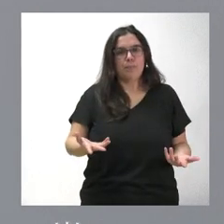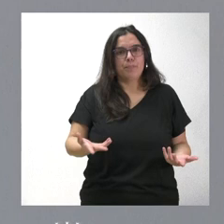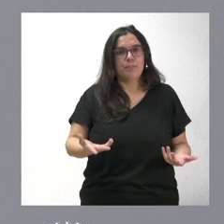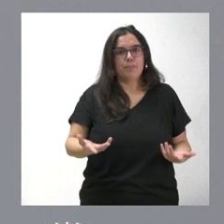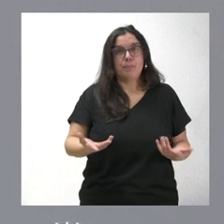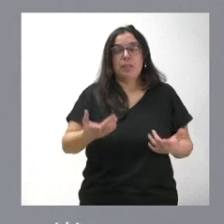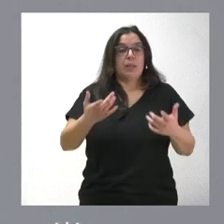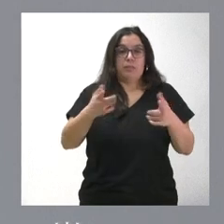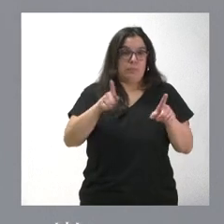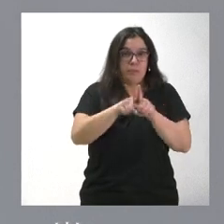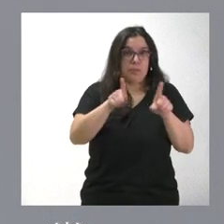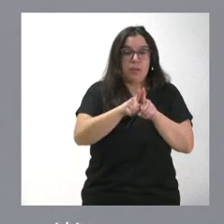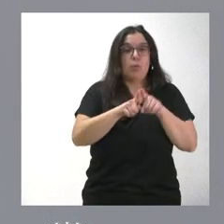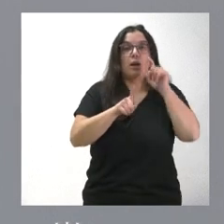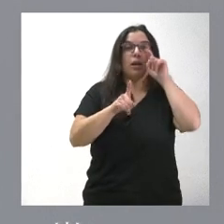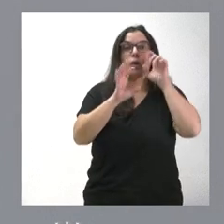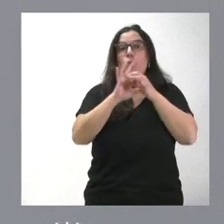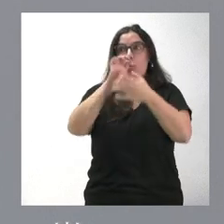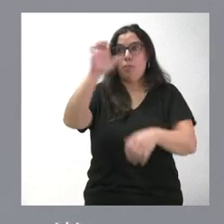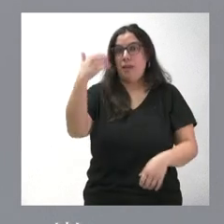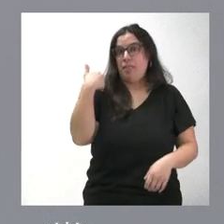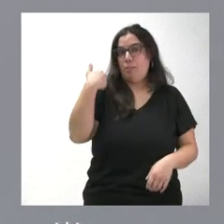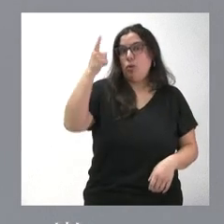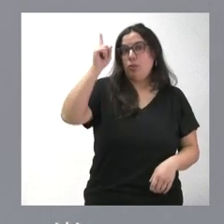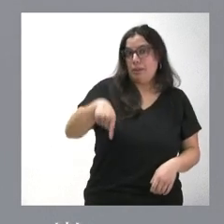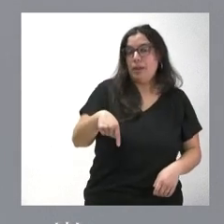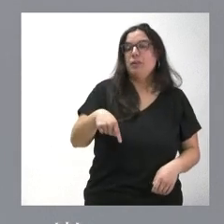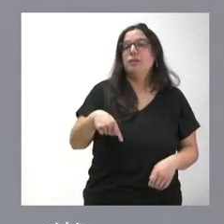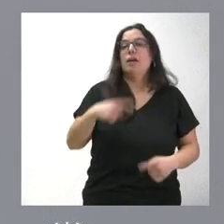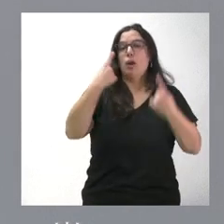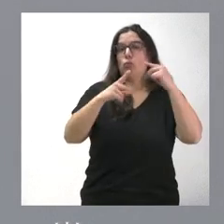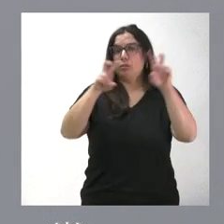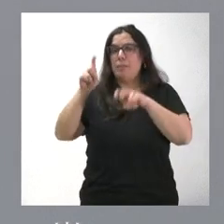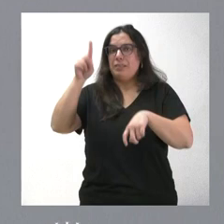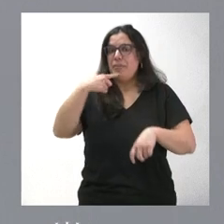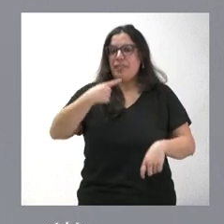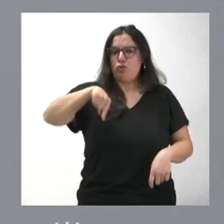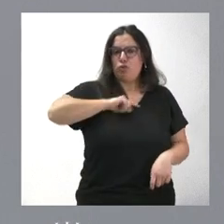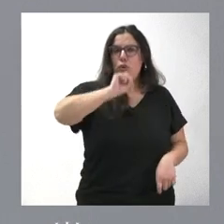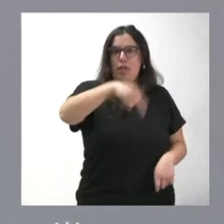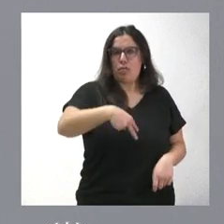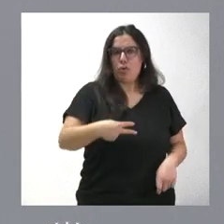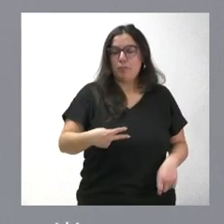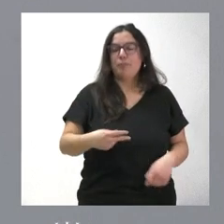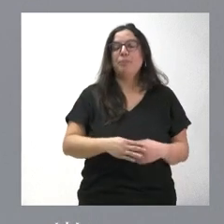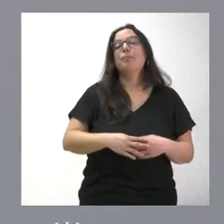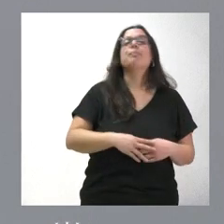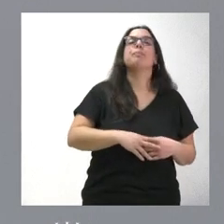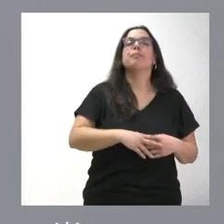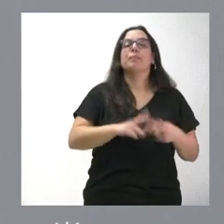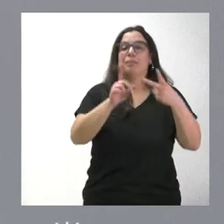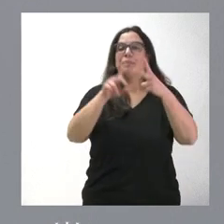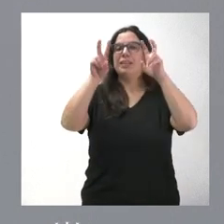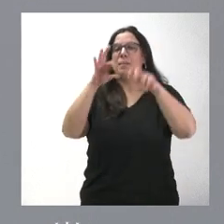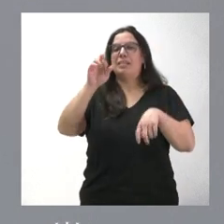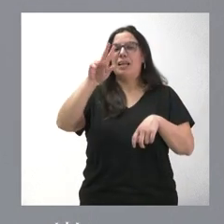acaba dando la razón la Unión Europea hace muy poco en algunos de los temas que han planteado sus compañeros. Y en relación con el SERLA hemos hecho